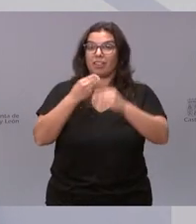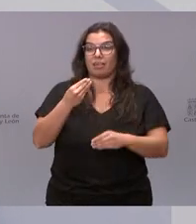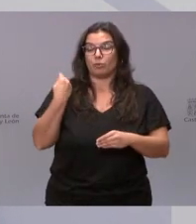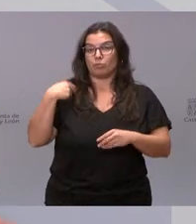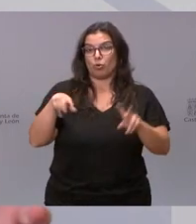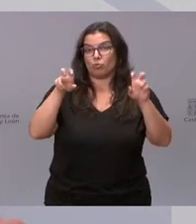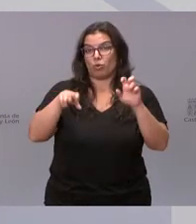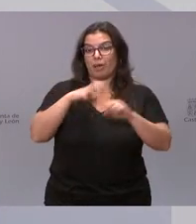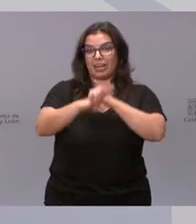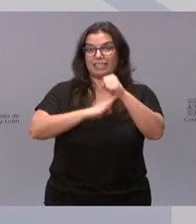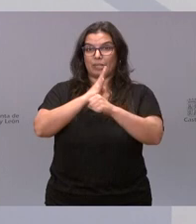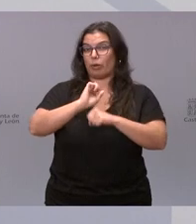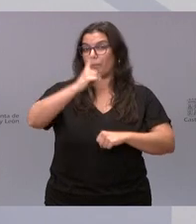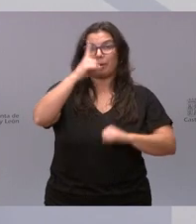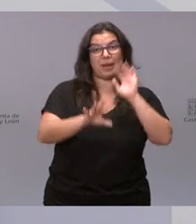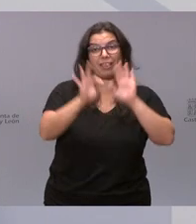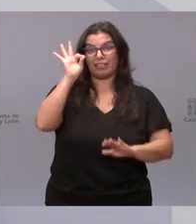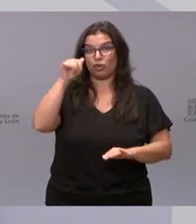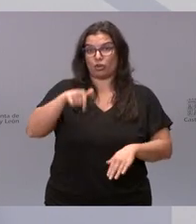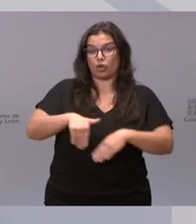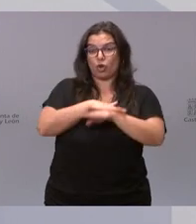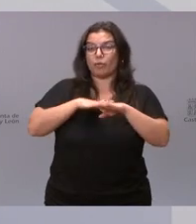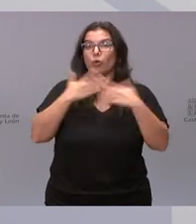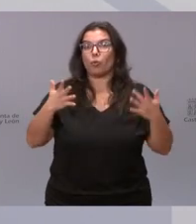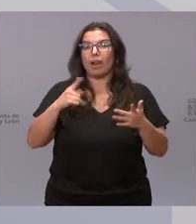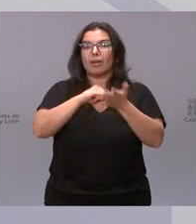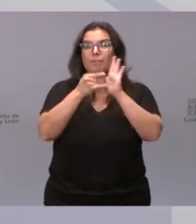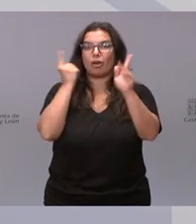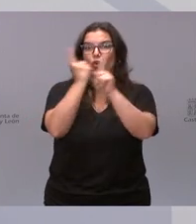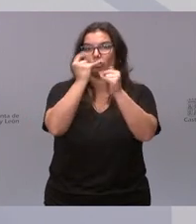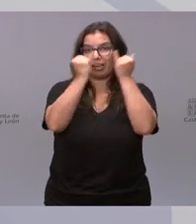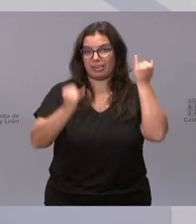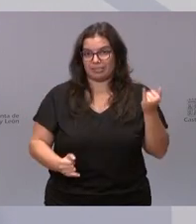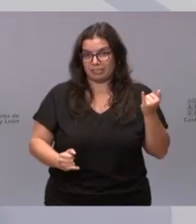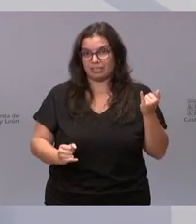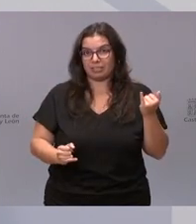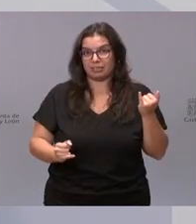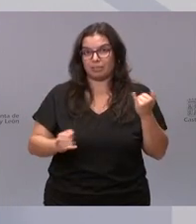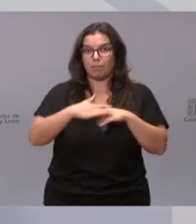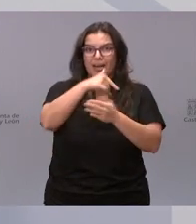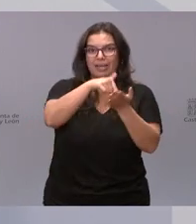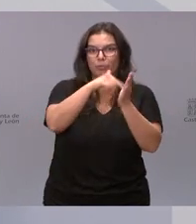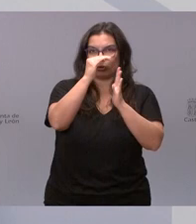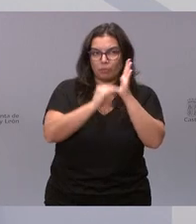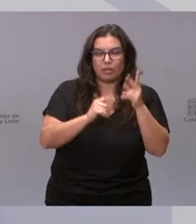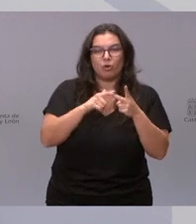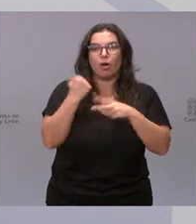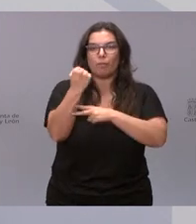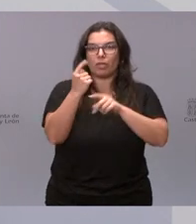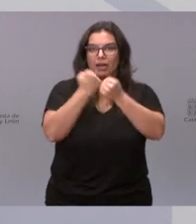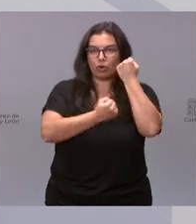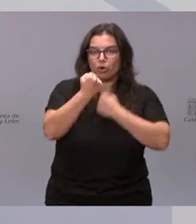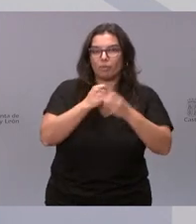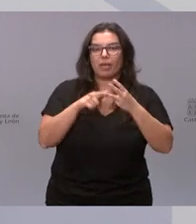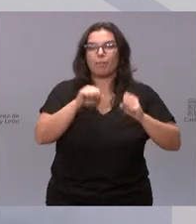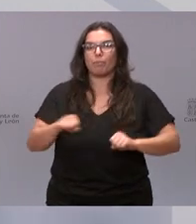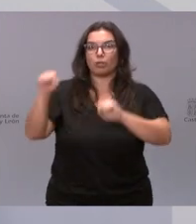nueva legislatura, la primera medida de mi Gobierno fue el plan anticrisis para rebajar impuestos, para apoyar la economía, para